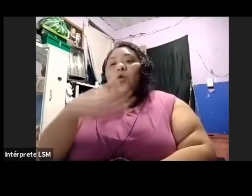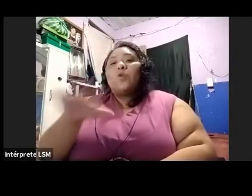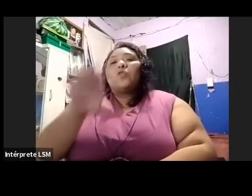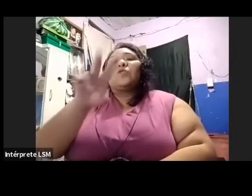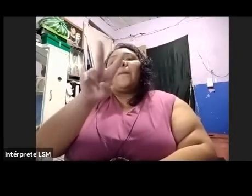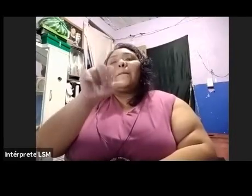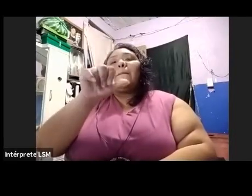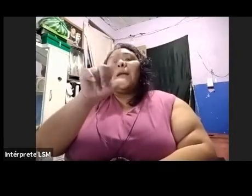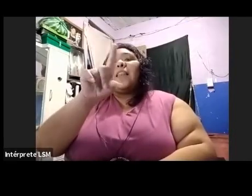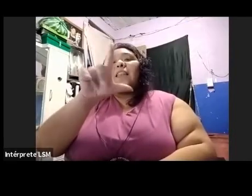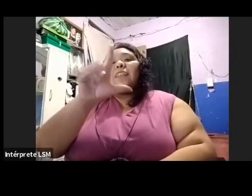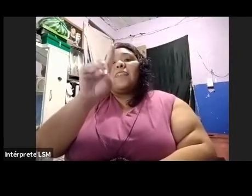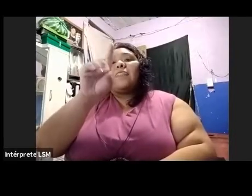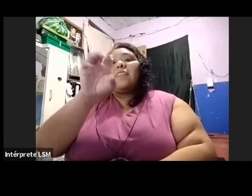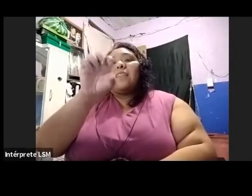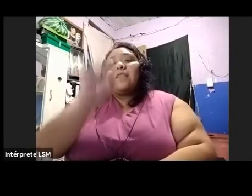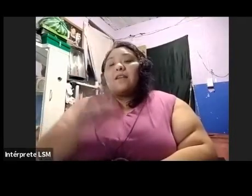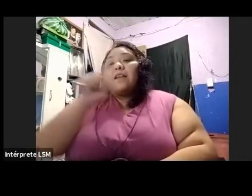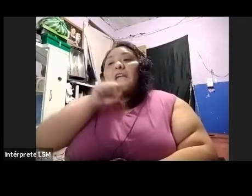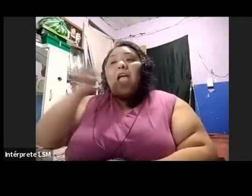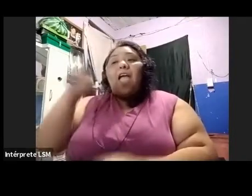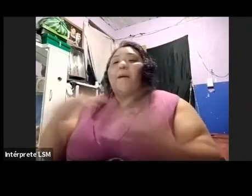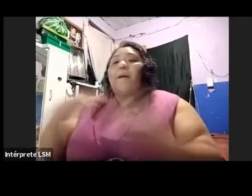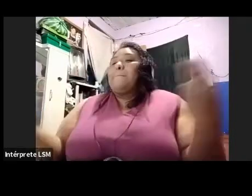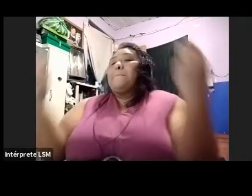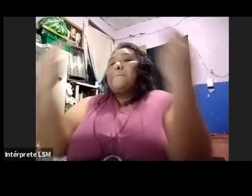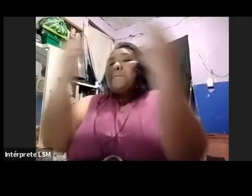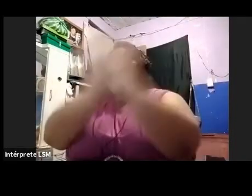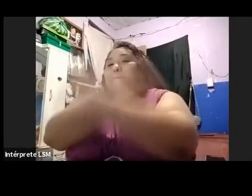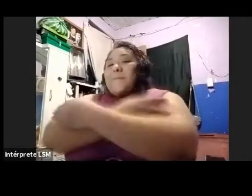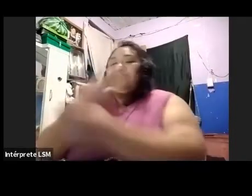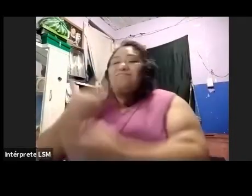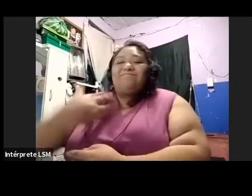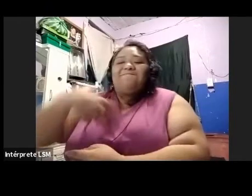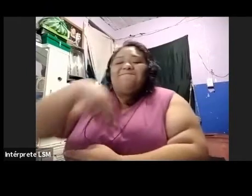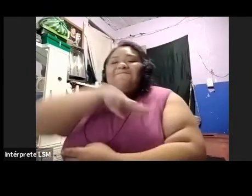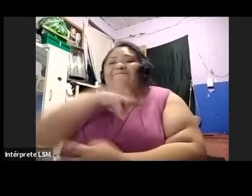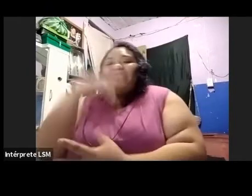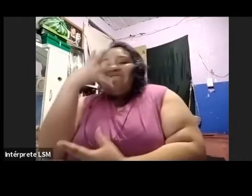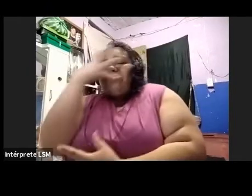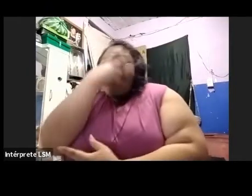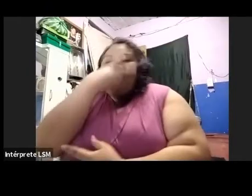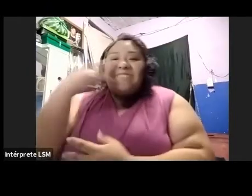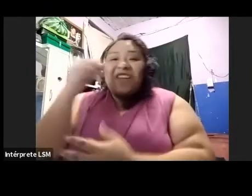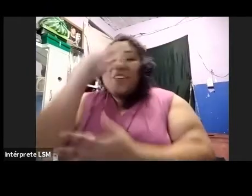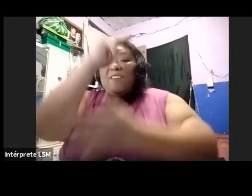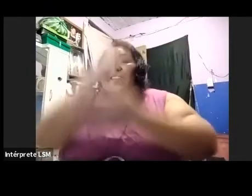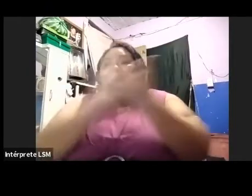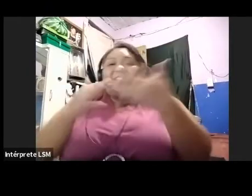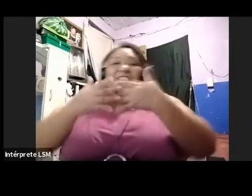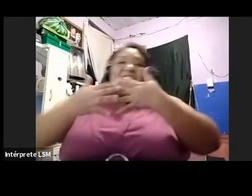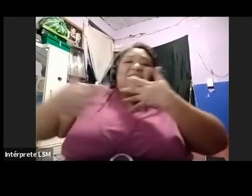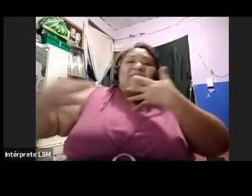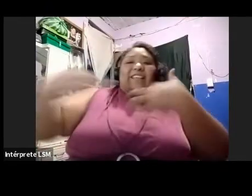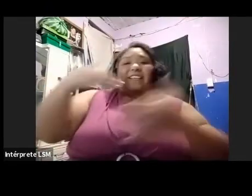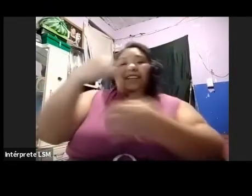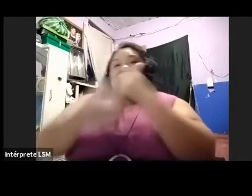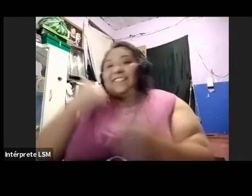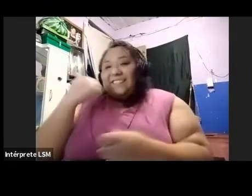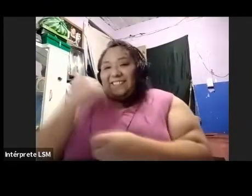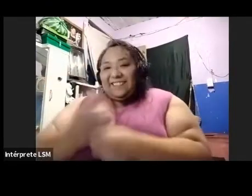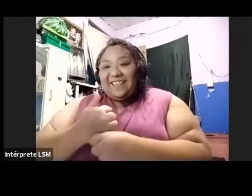hermoso programa nuevo que vamos a tener a lo largo de todo el año. Este